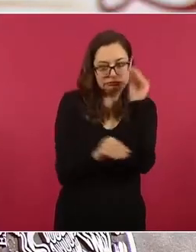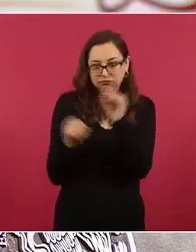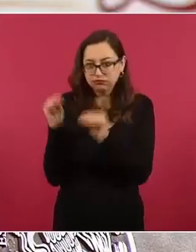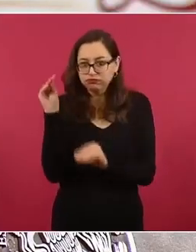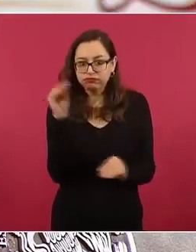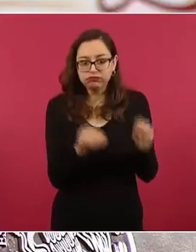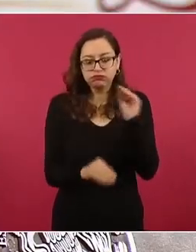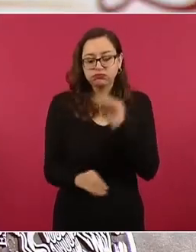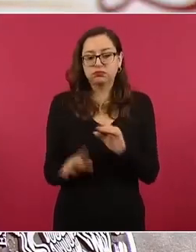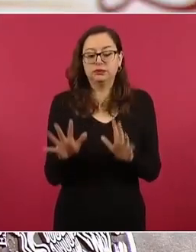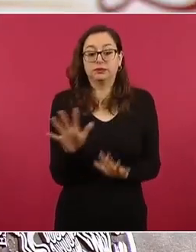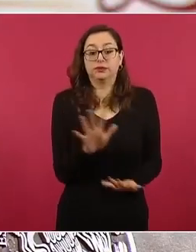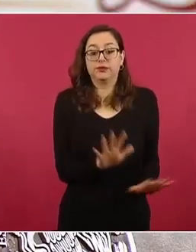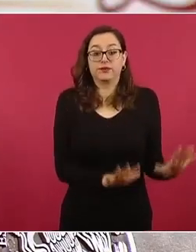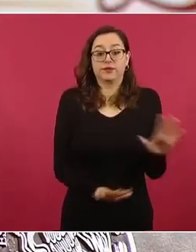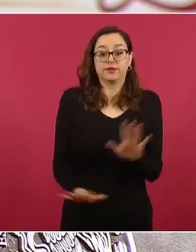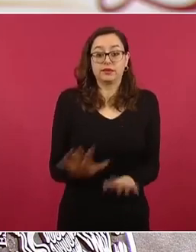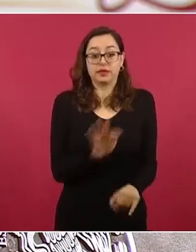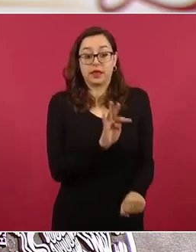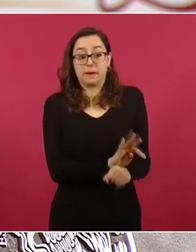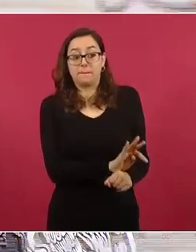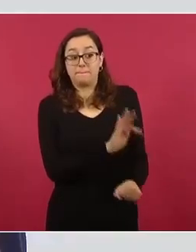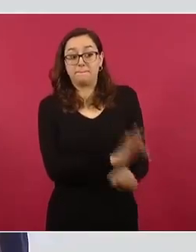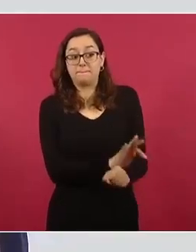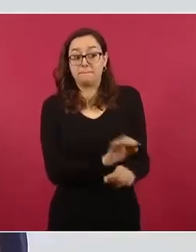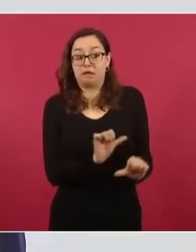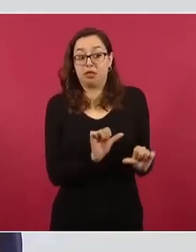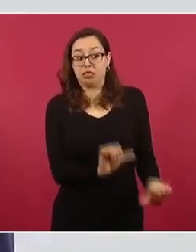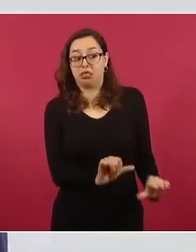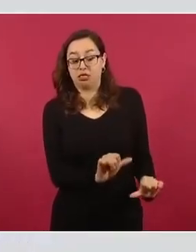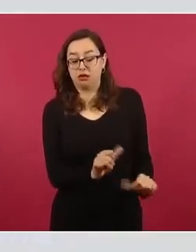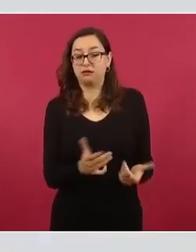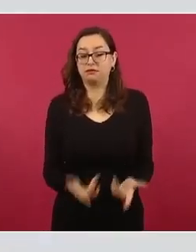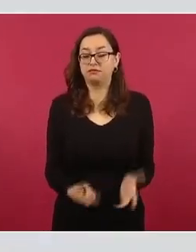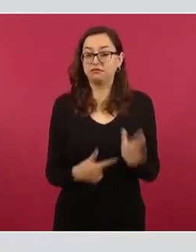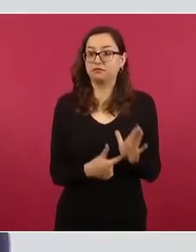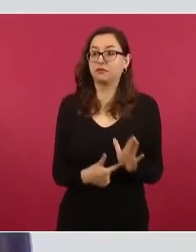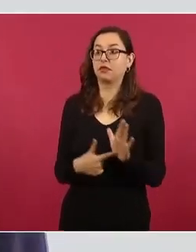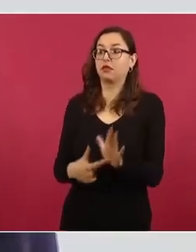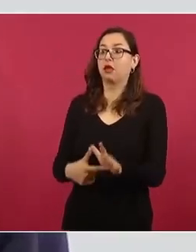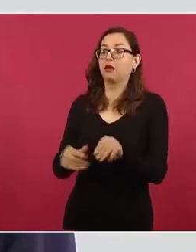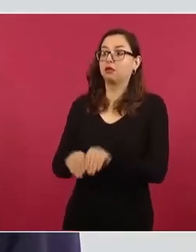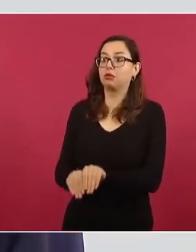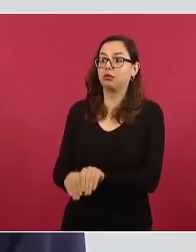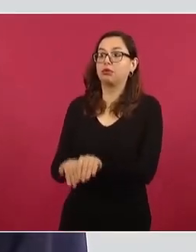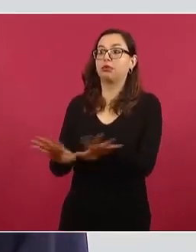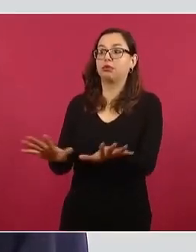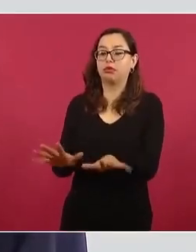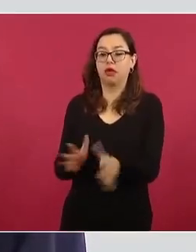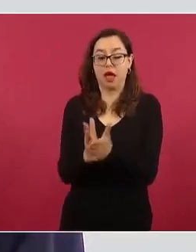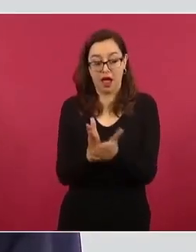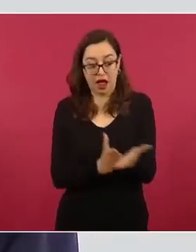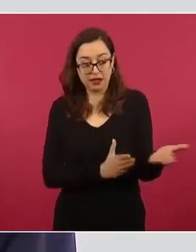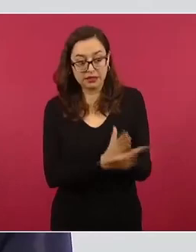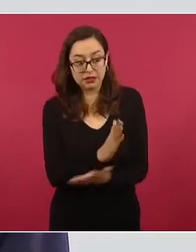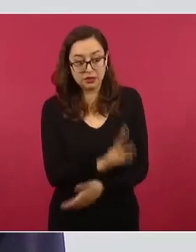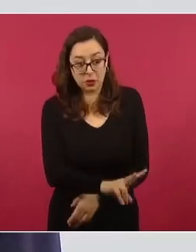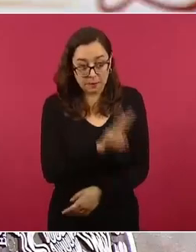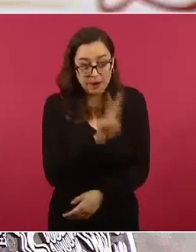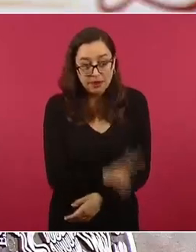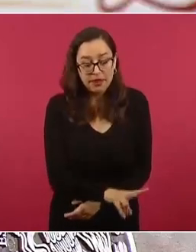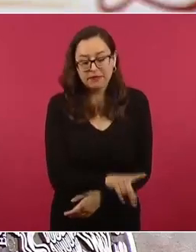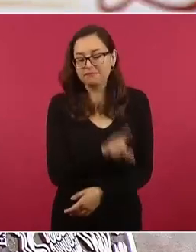Estado, generando no solamente vicios, sino deficiencias que obstaculizaron el acceso al derecho y a la verdad y la